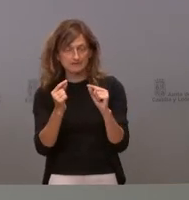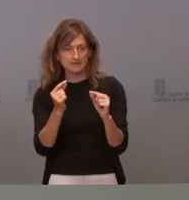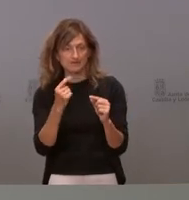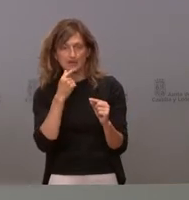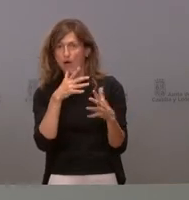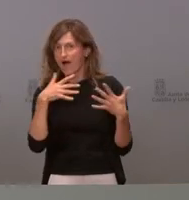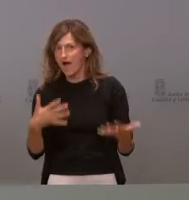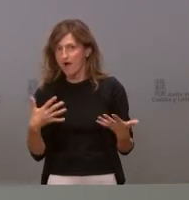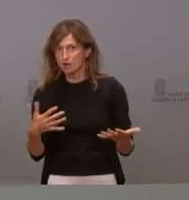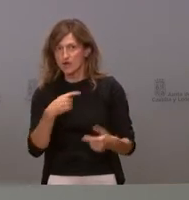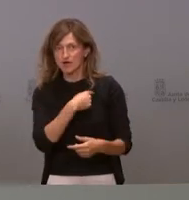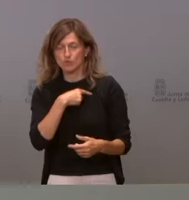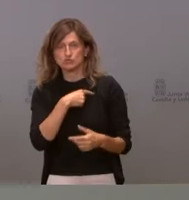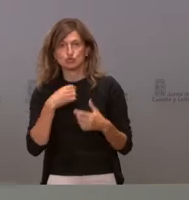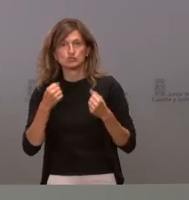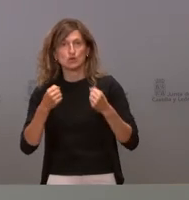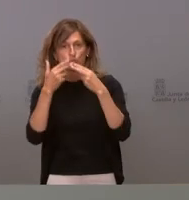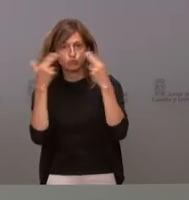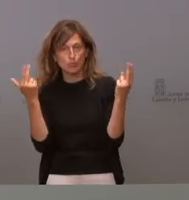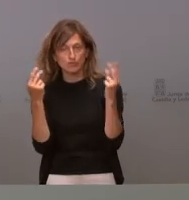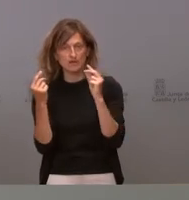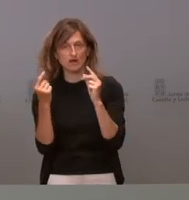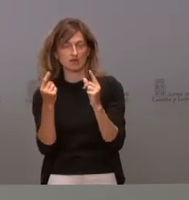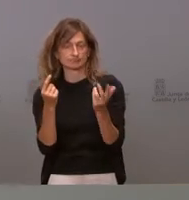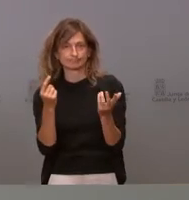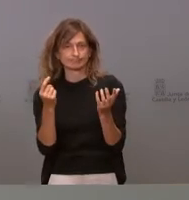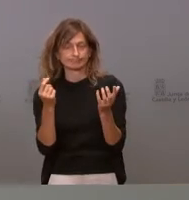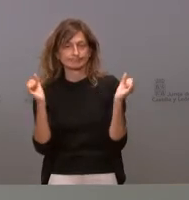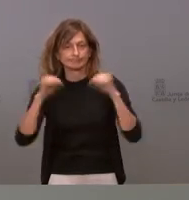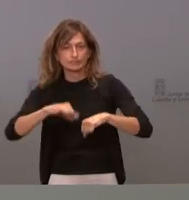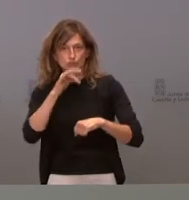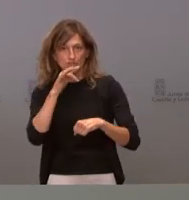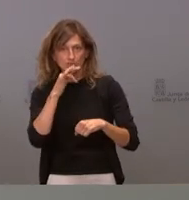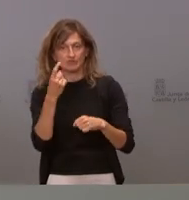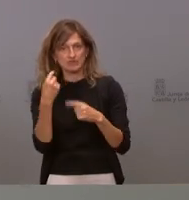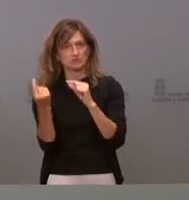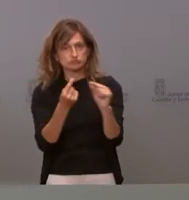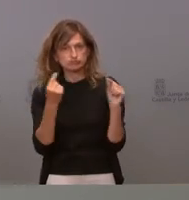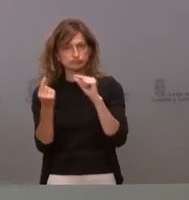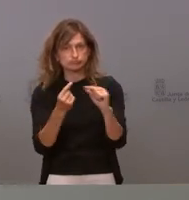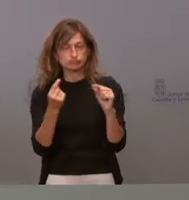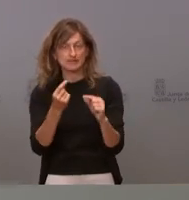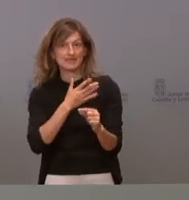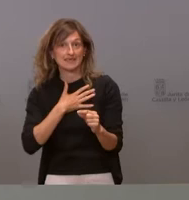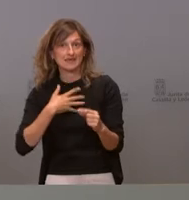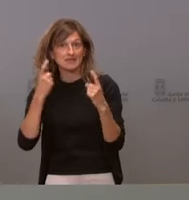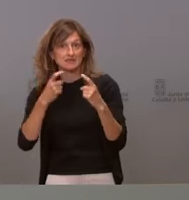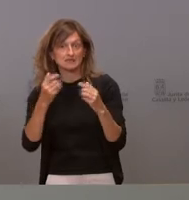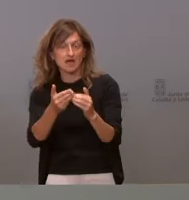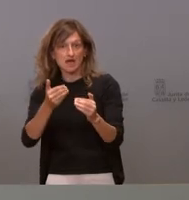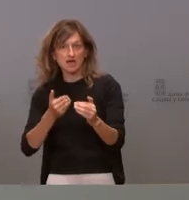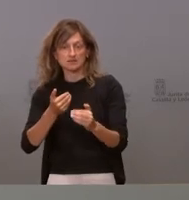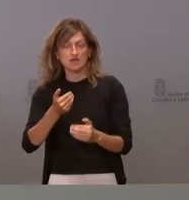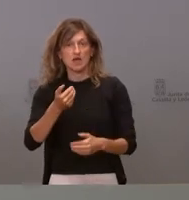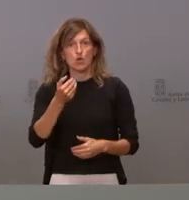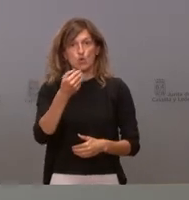es ahora mismo porque la Comisión de Salud Pública creo que todavía no ha acabado y está discutiendo el tema es adelantarlo a cuatro o a ocho